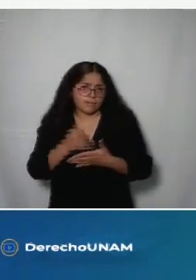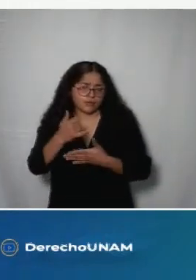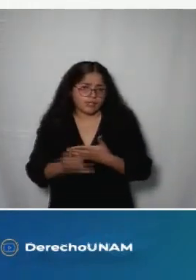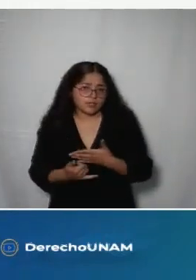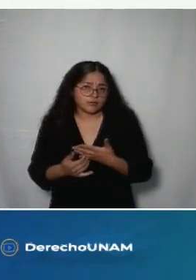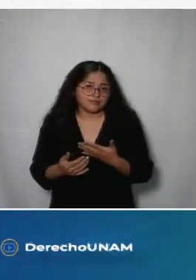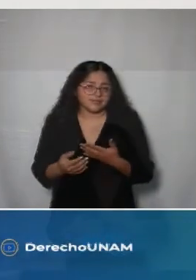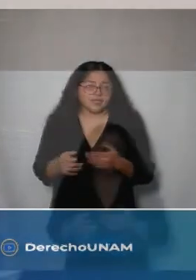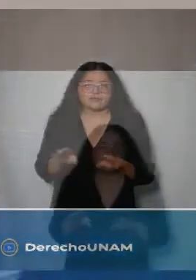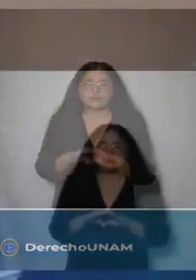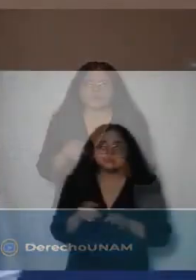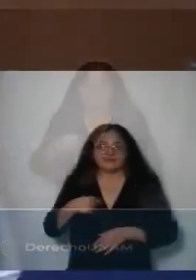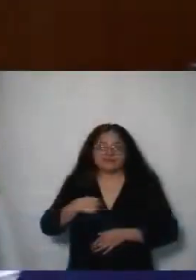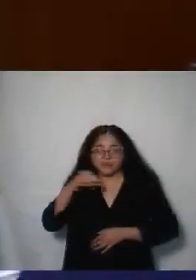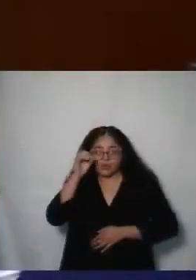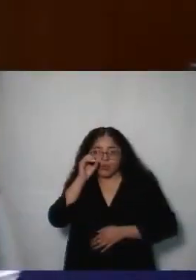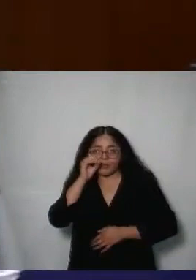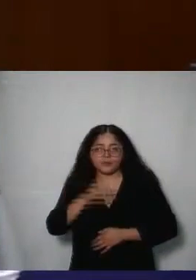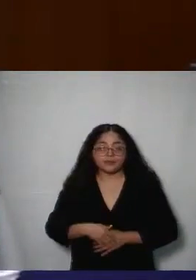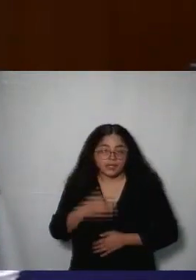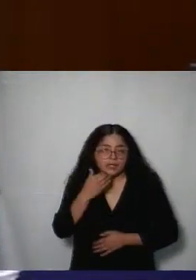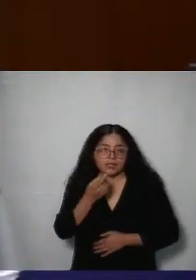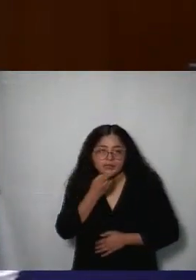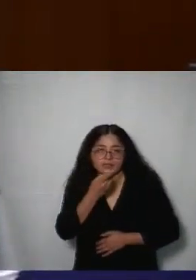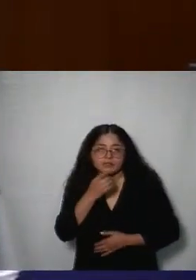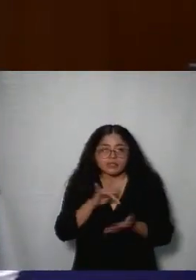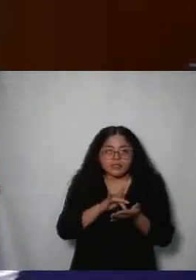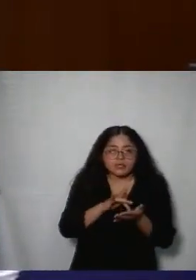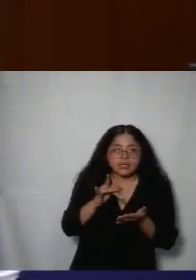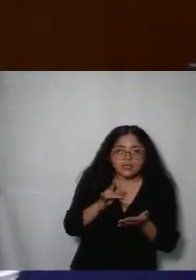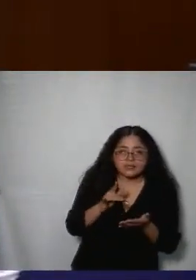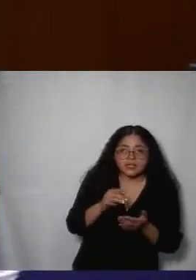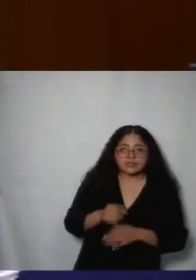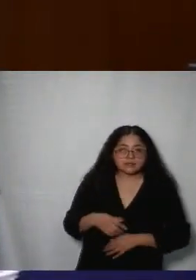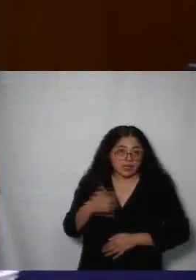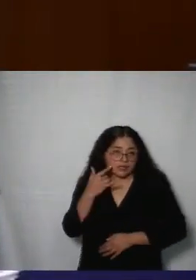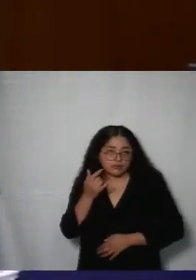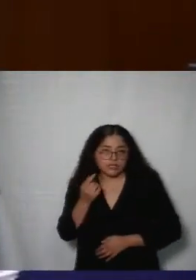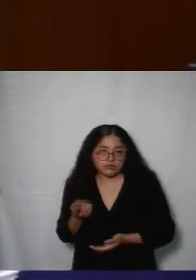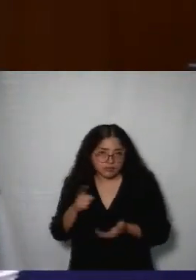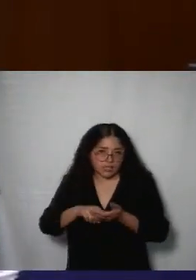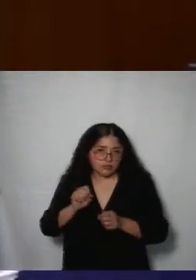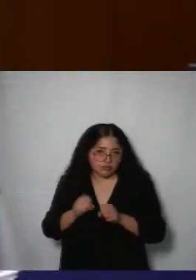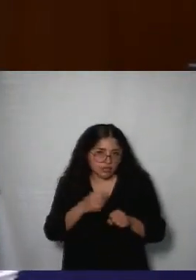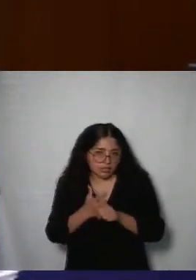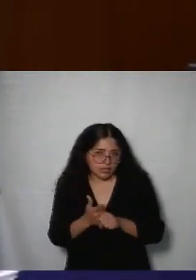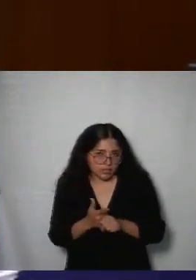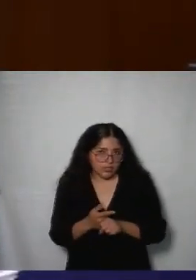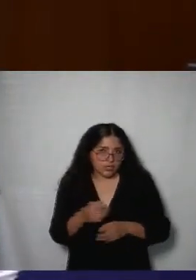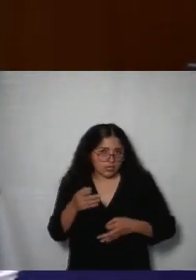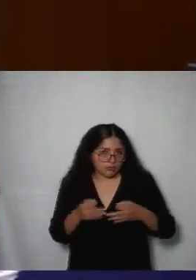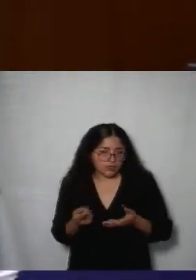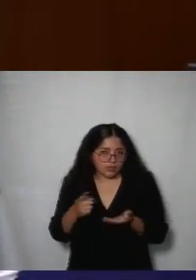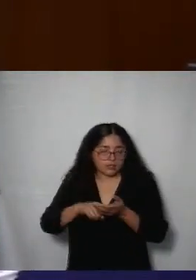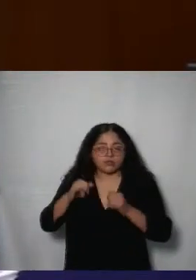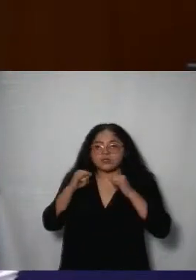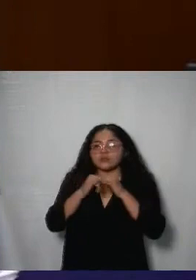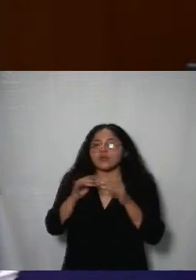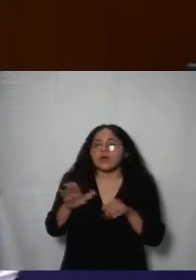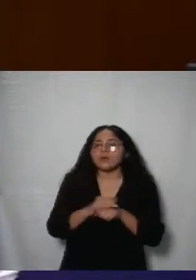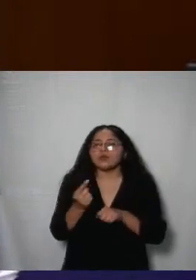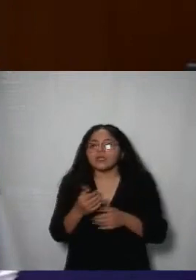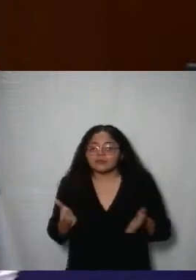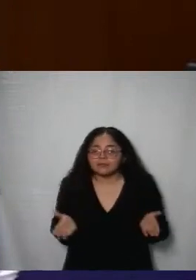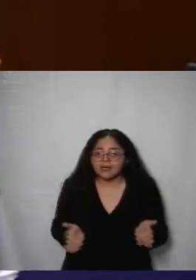por supuesto en primer lugar agradecer y reconocer el esfuerzo de la secretaría ejecutiva del instituto por